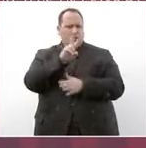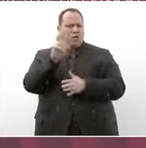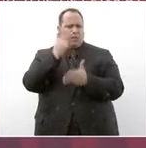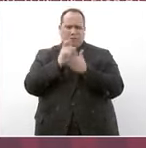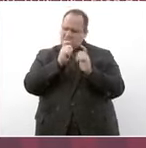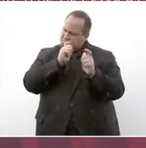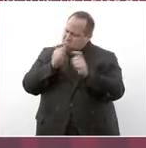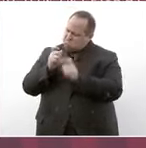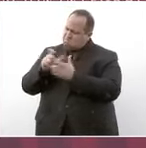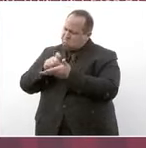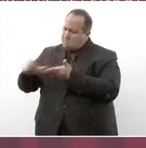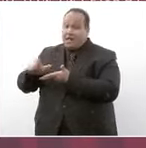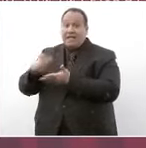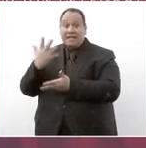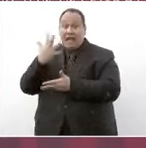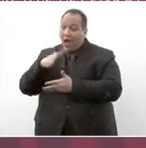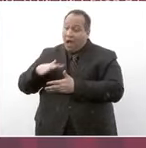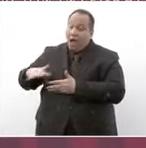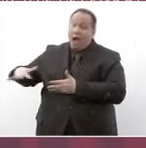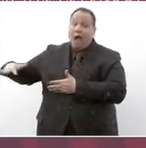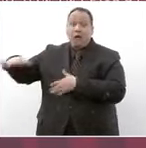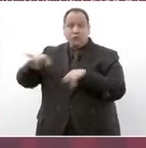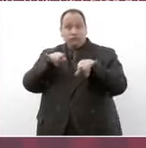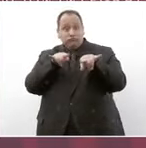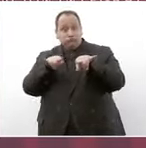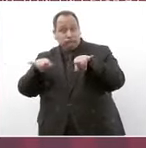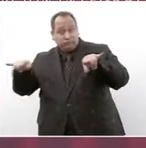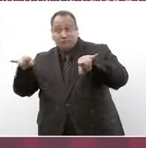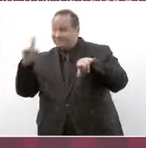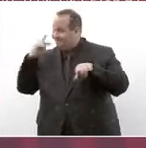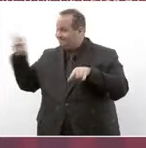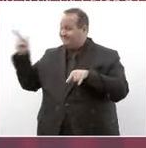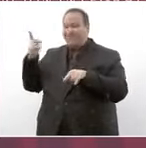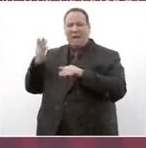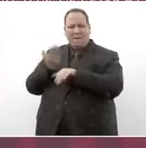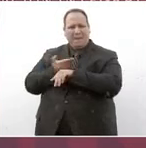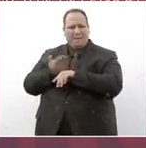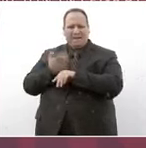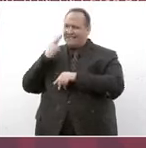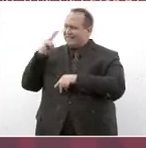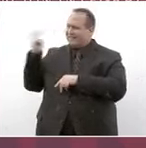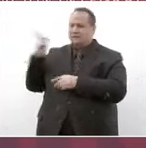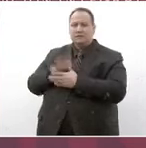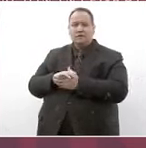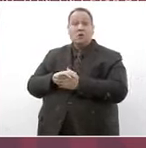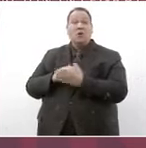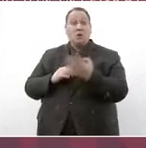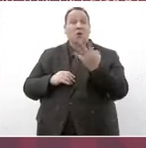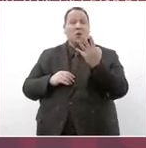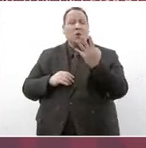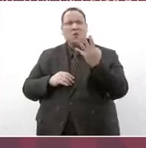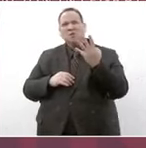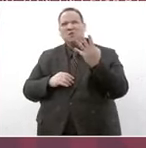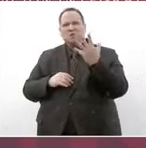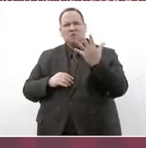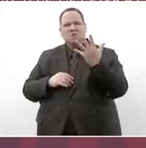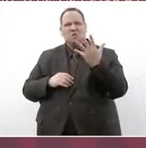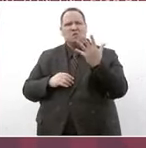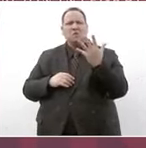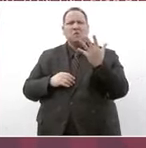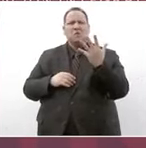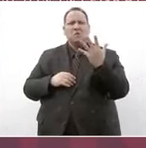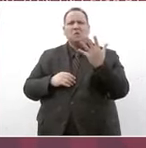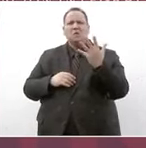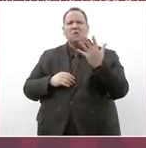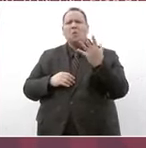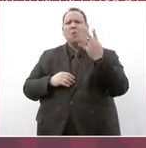pesos y para las cinco unidades móviles que están en blanco allá allá cuatro cinco cuatro